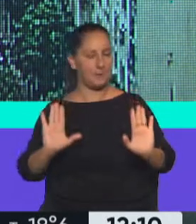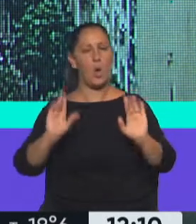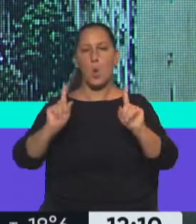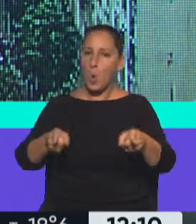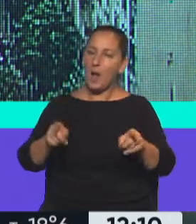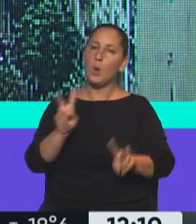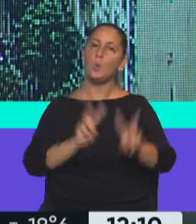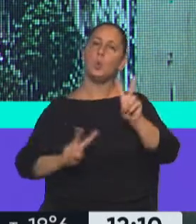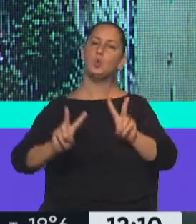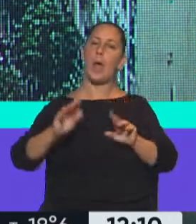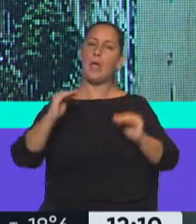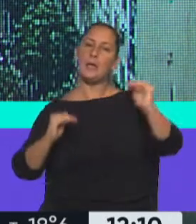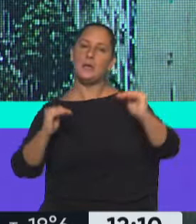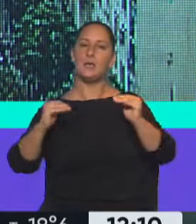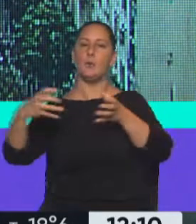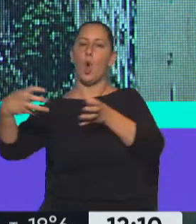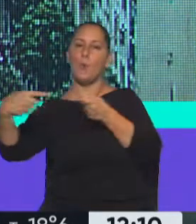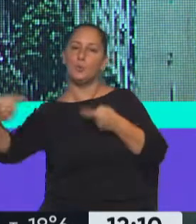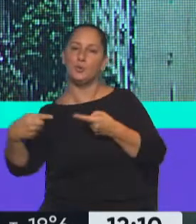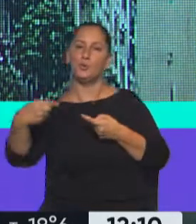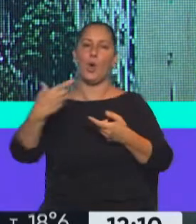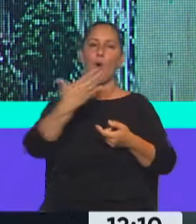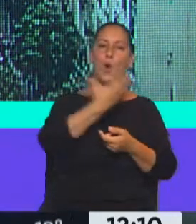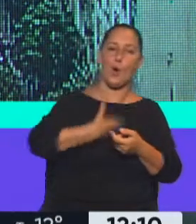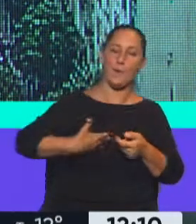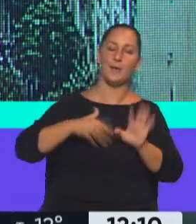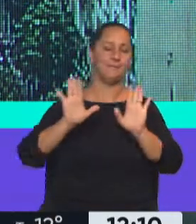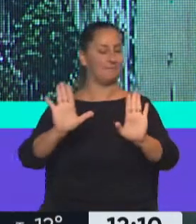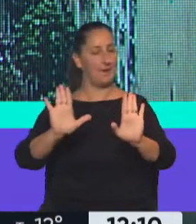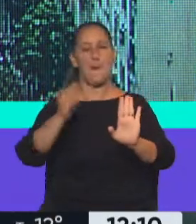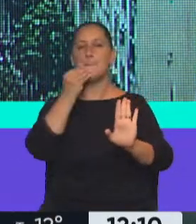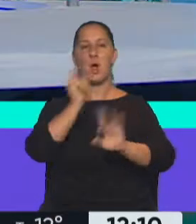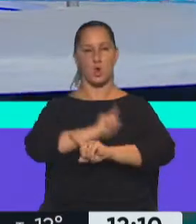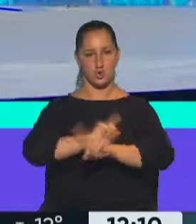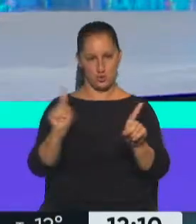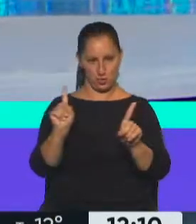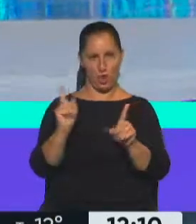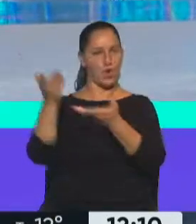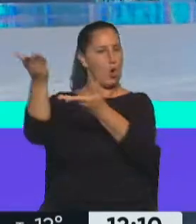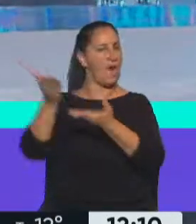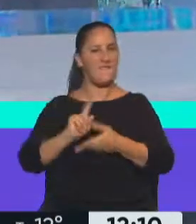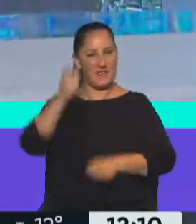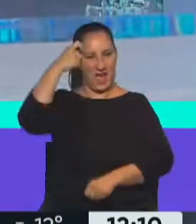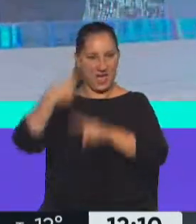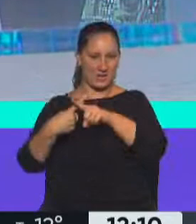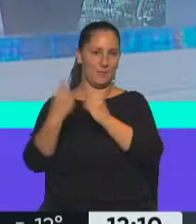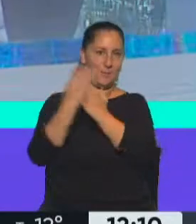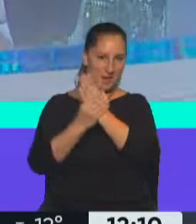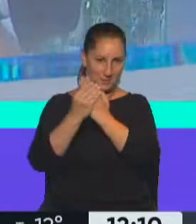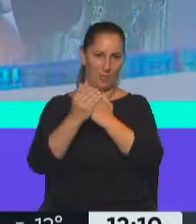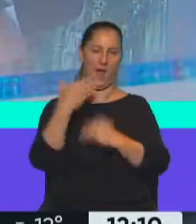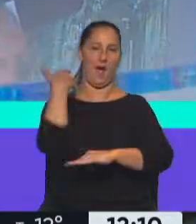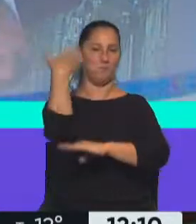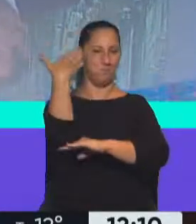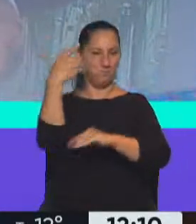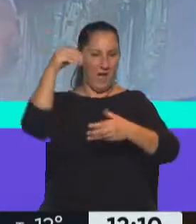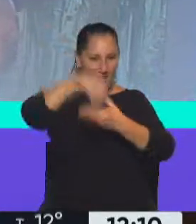equilibrio político entre oficialismo y oposición, se prefirió no invitarlos a exponer ante la comisión. El